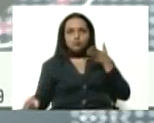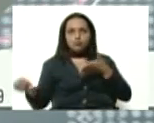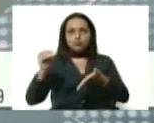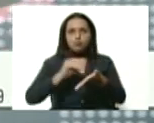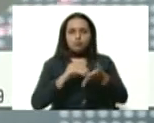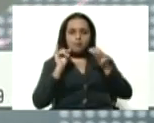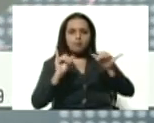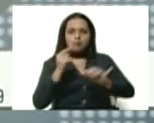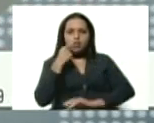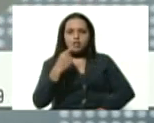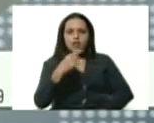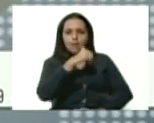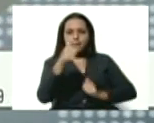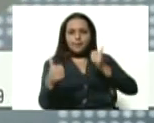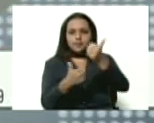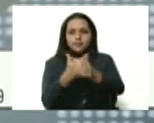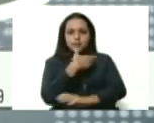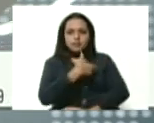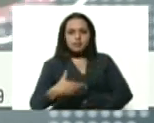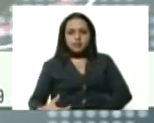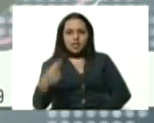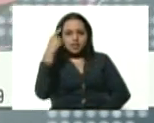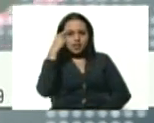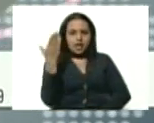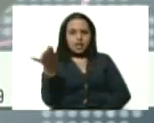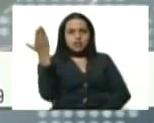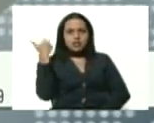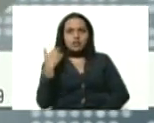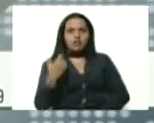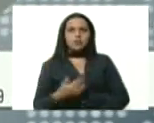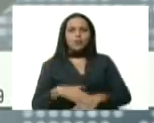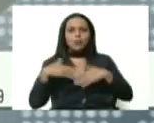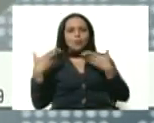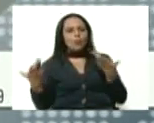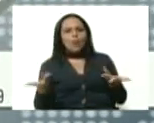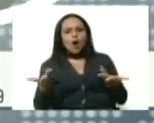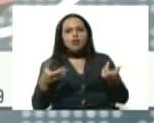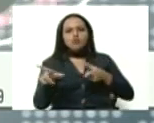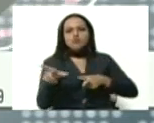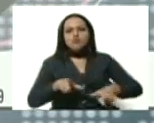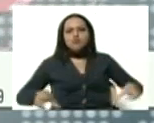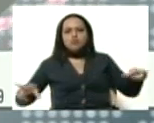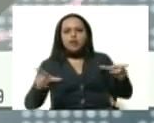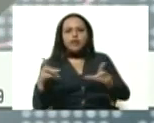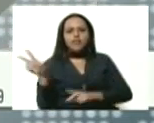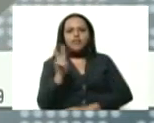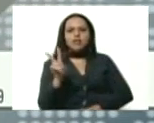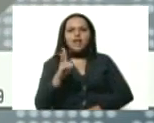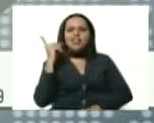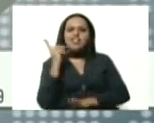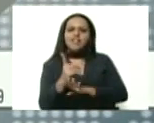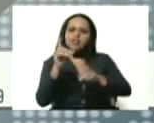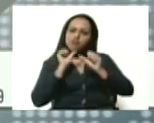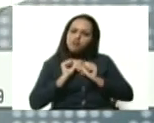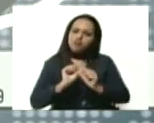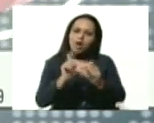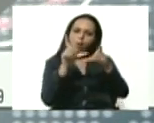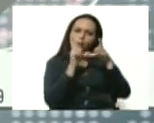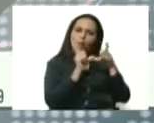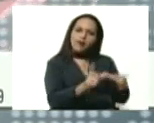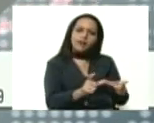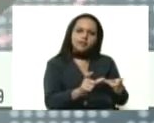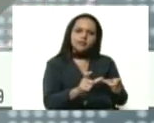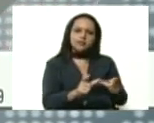como dijo el vicepresidente Rodríguez, el día de ayer, cuáles son los territorios de la República que deben mantenerse en cuarentena